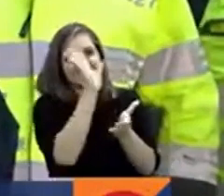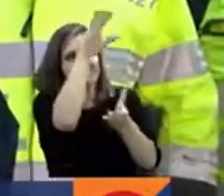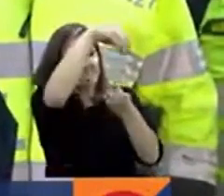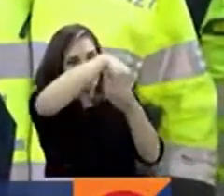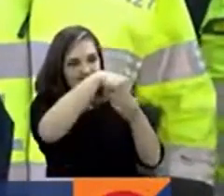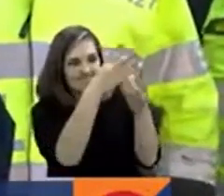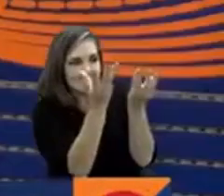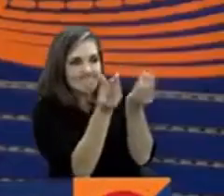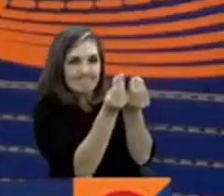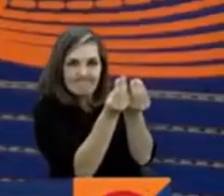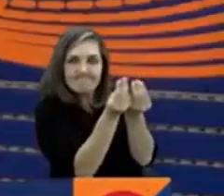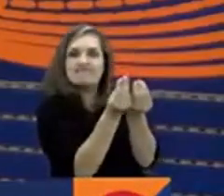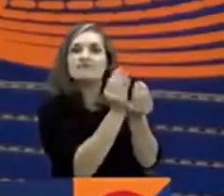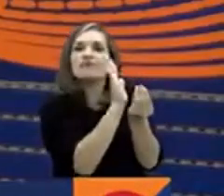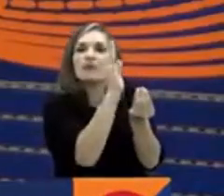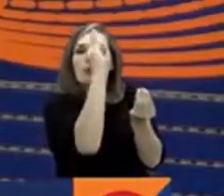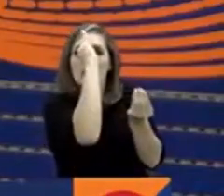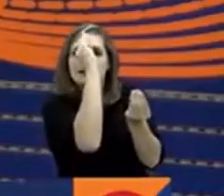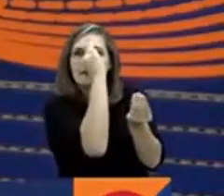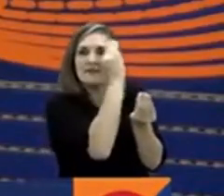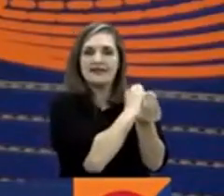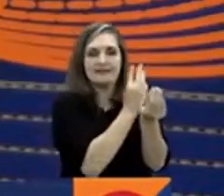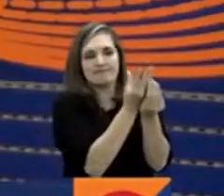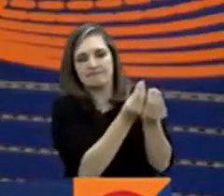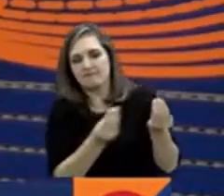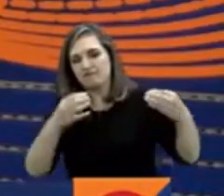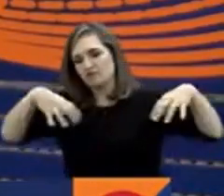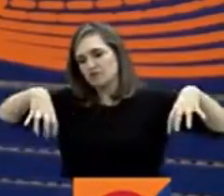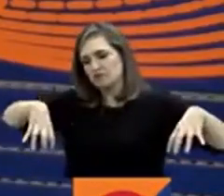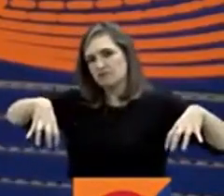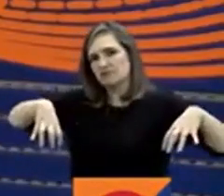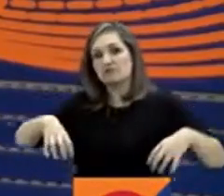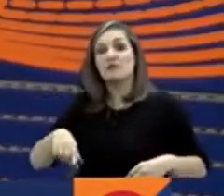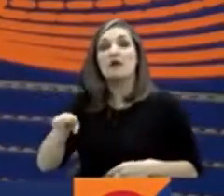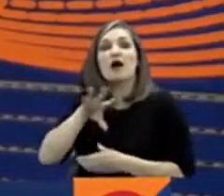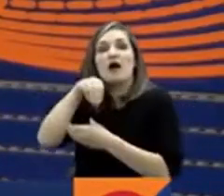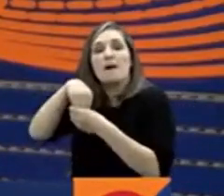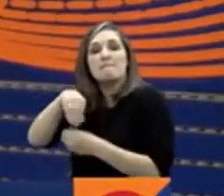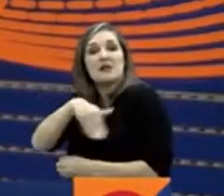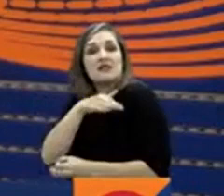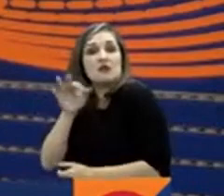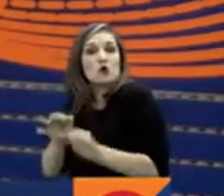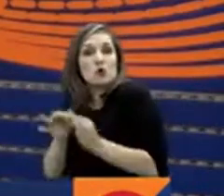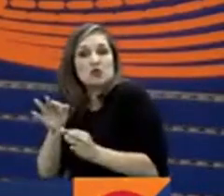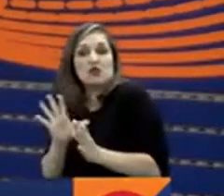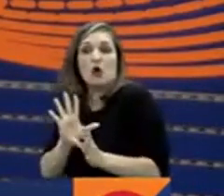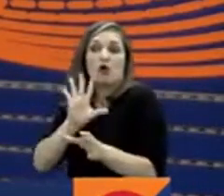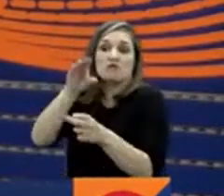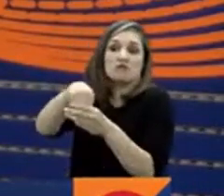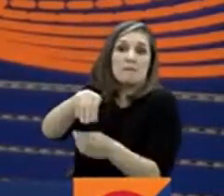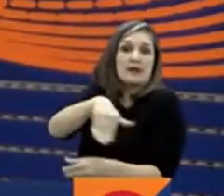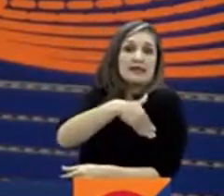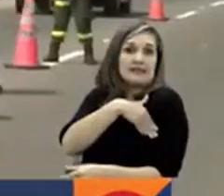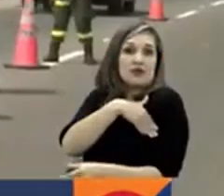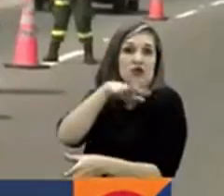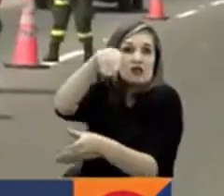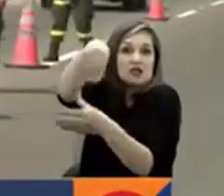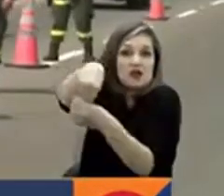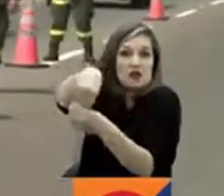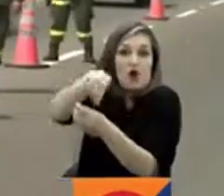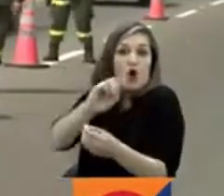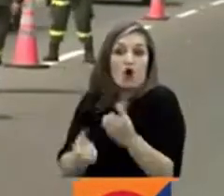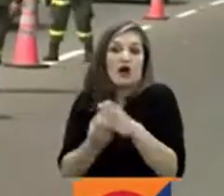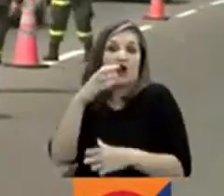la cartera de defensa. De trasladarla al Ministerio de Justicia. Podría ser también al Ministerio del Interior. Se podría crear un ministerio nuevo.